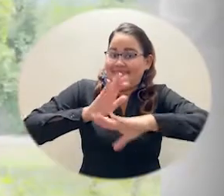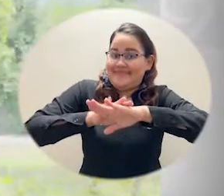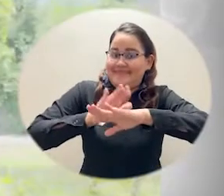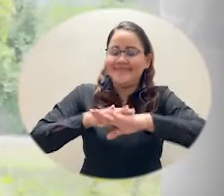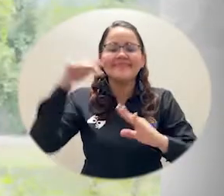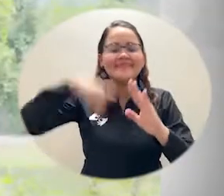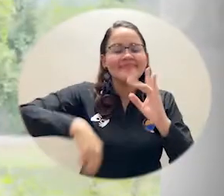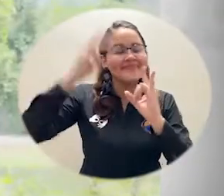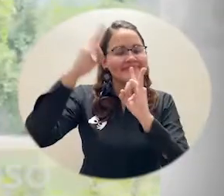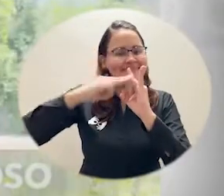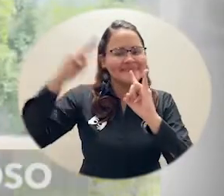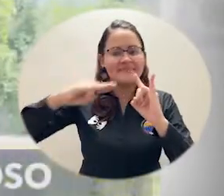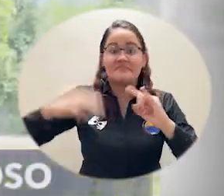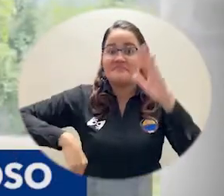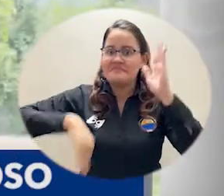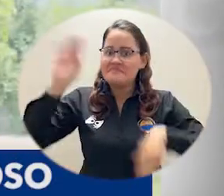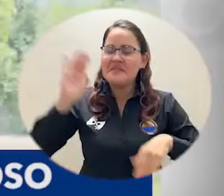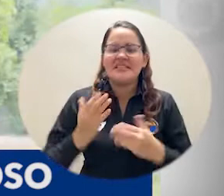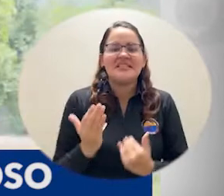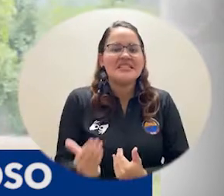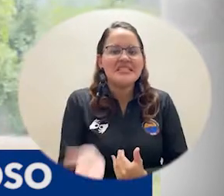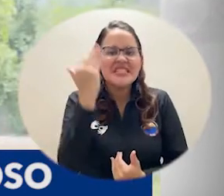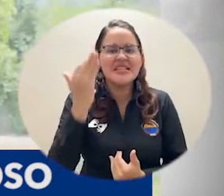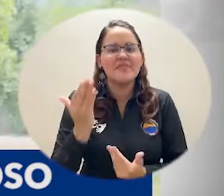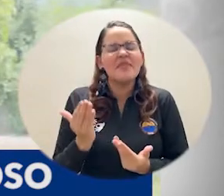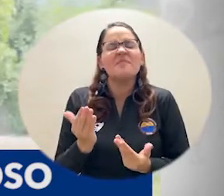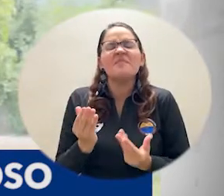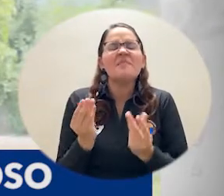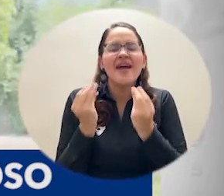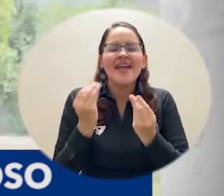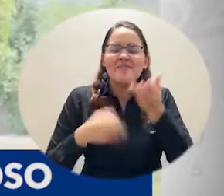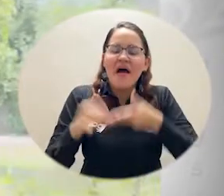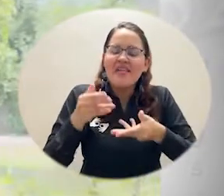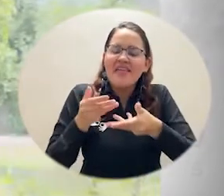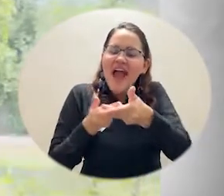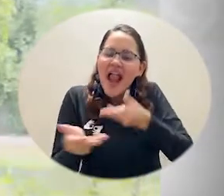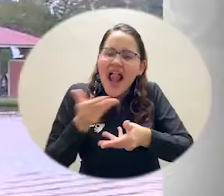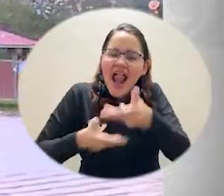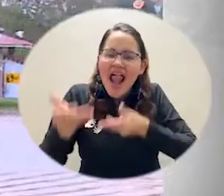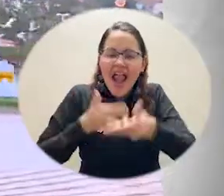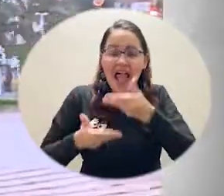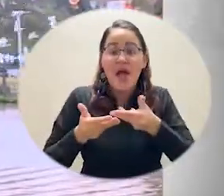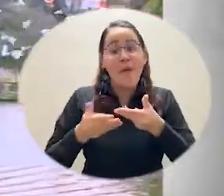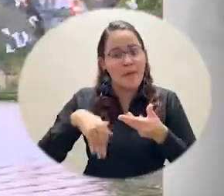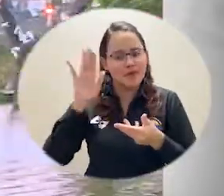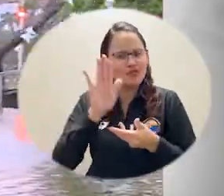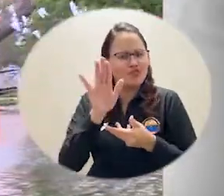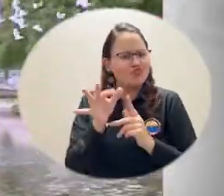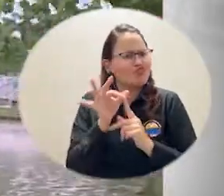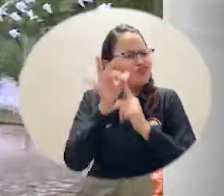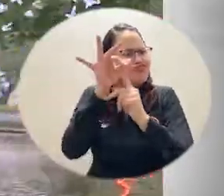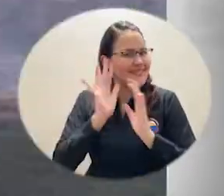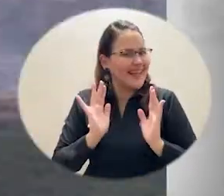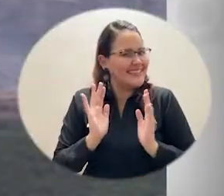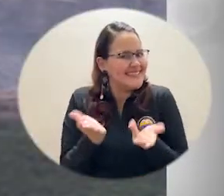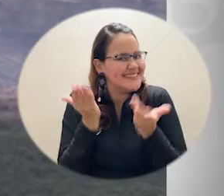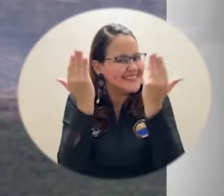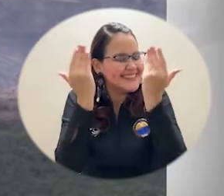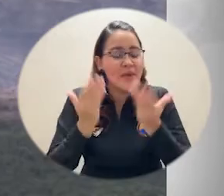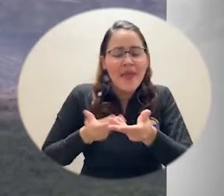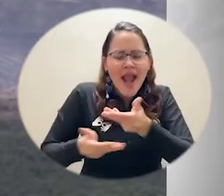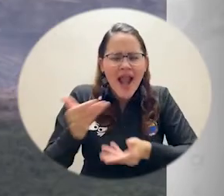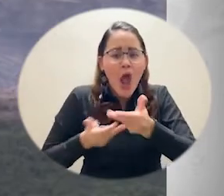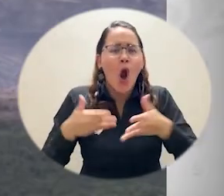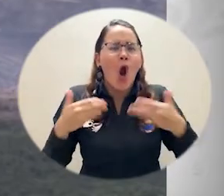La Universidad del Magdalena se ha convertido como en un mediador o un hub especial para hablar de temas